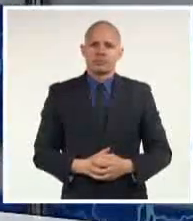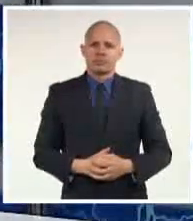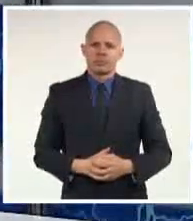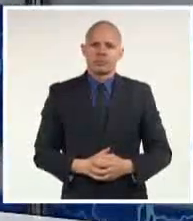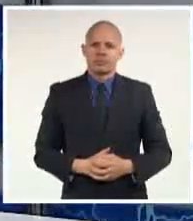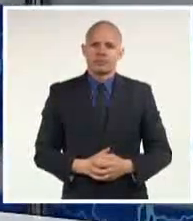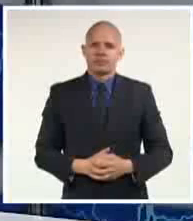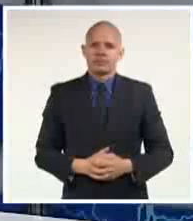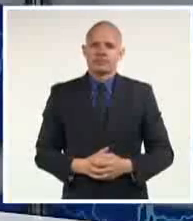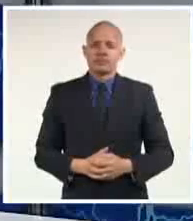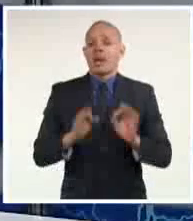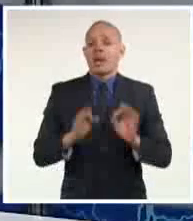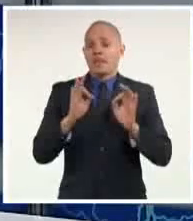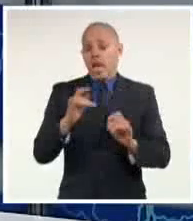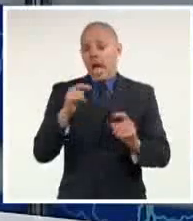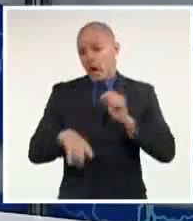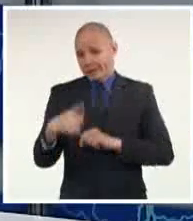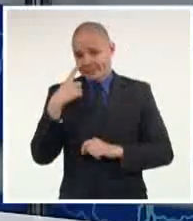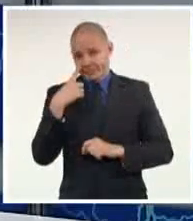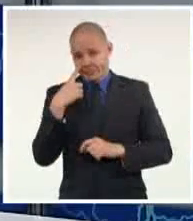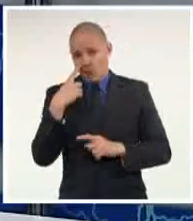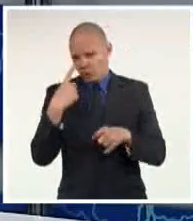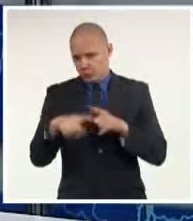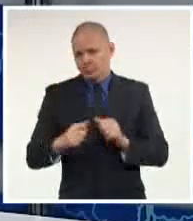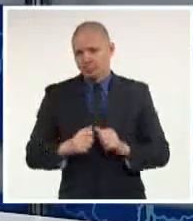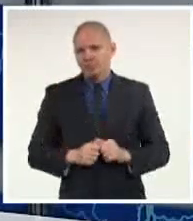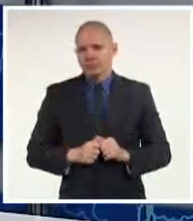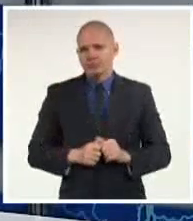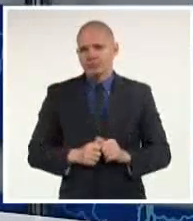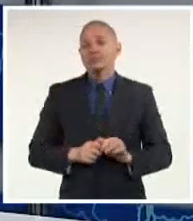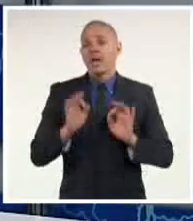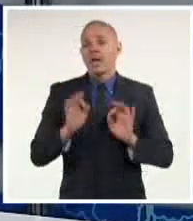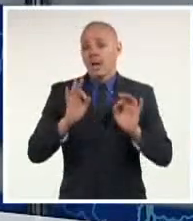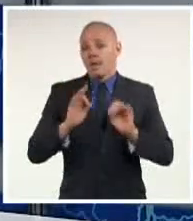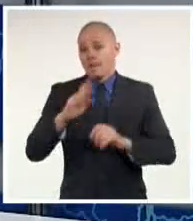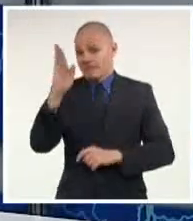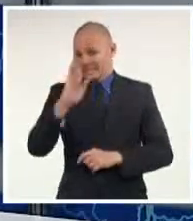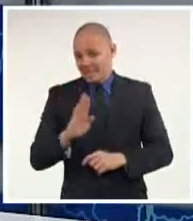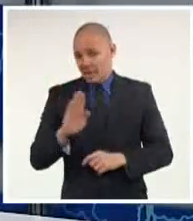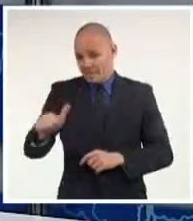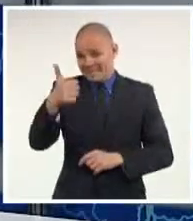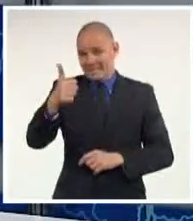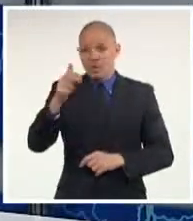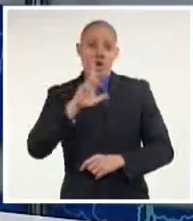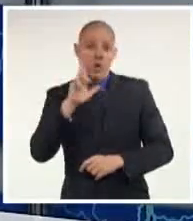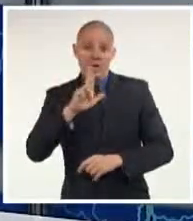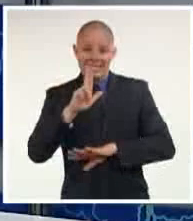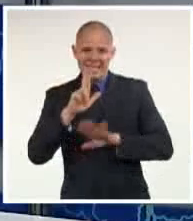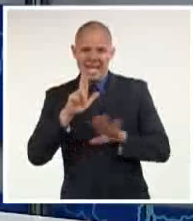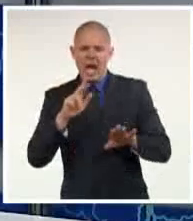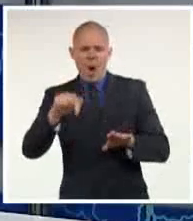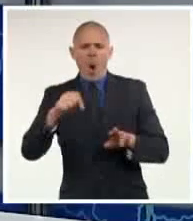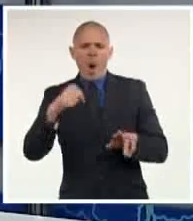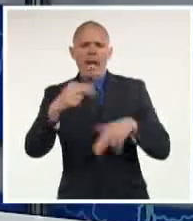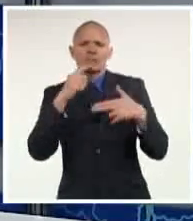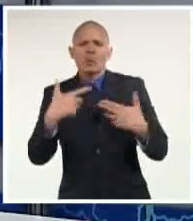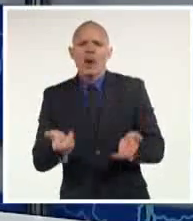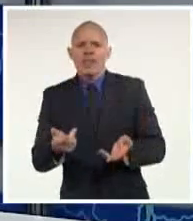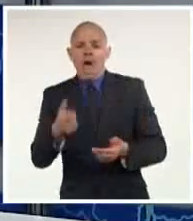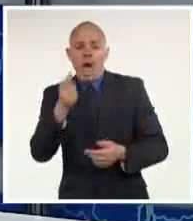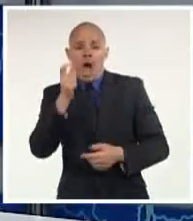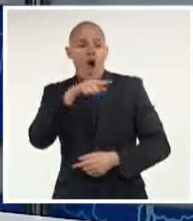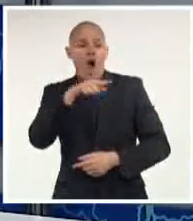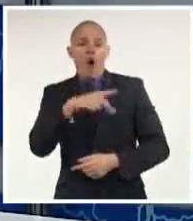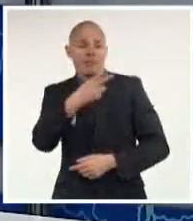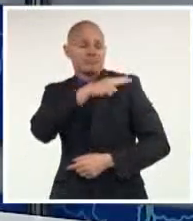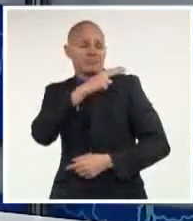Continuamos en esta región y le informamos que el presidente de Brasil, Luis Inácio Lula da Silva, destituyó hoy al actual comandante